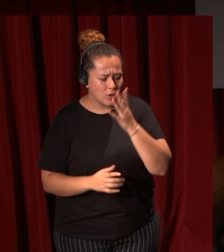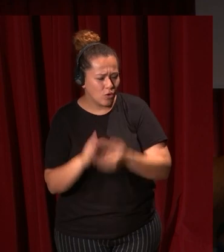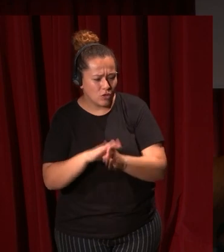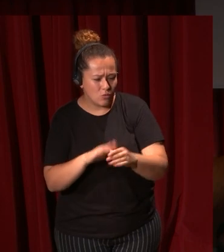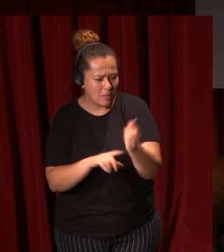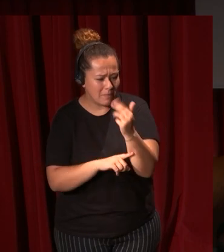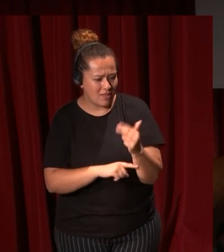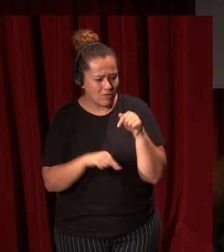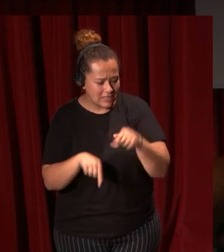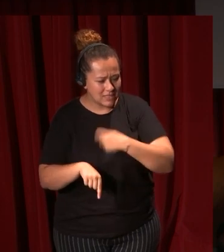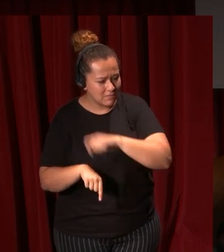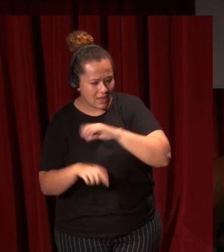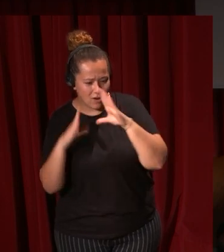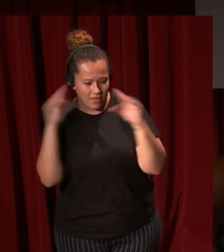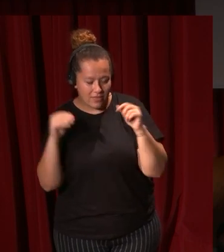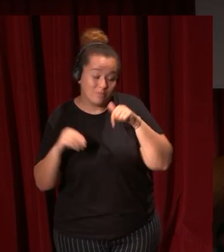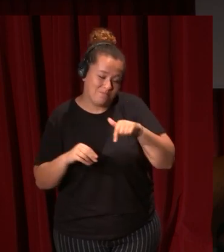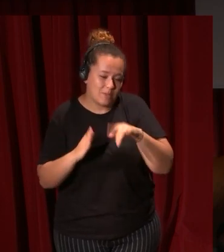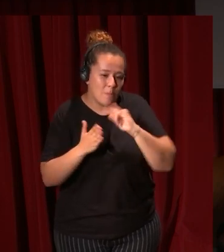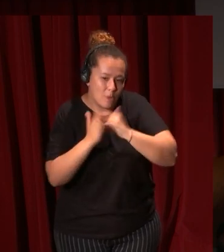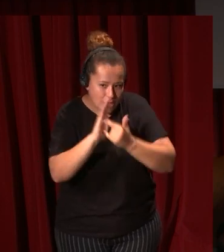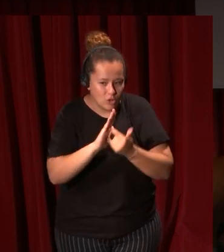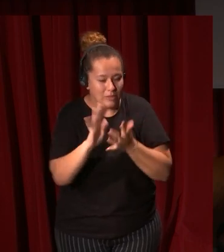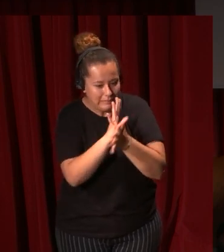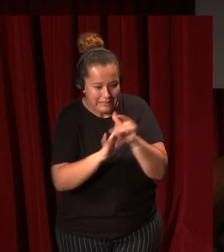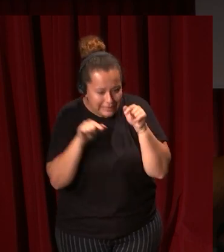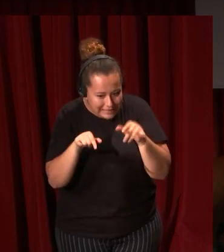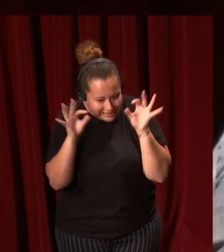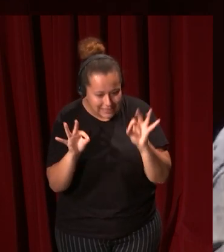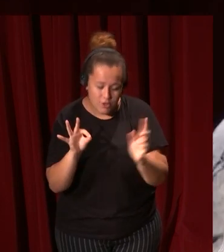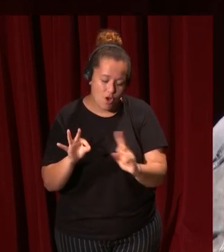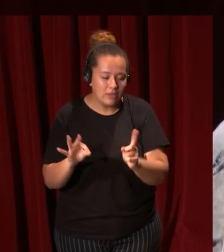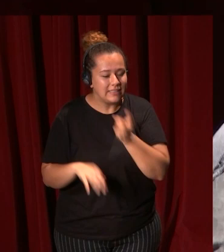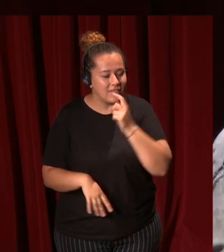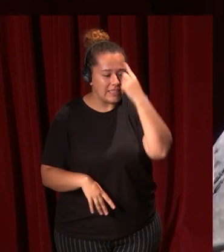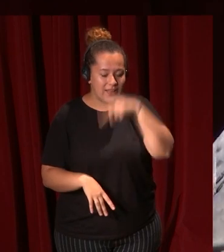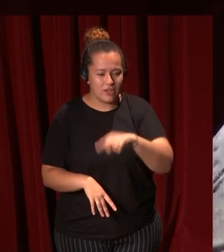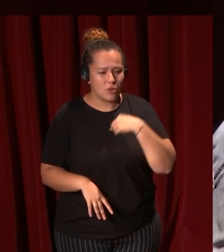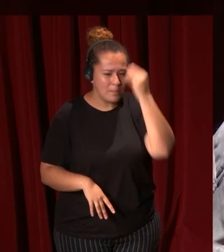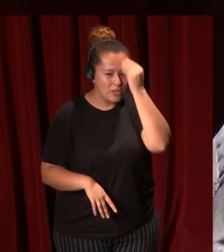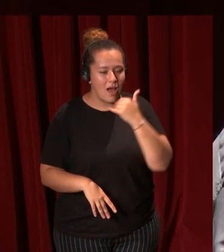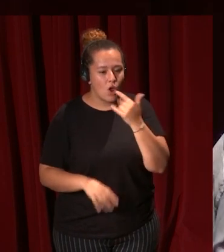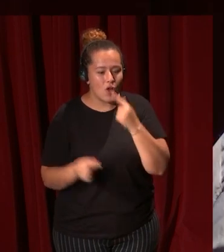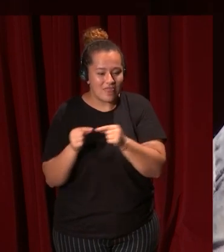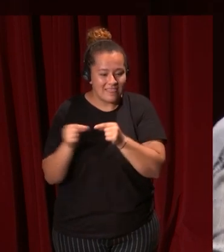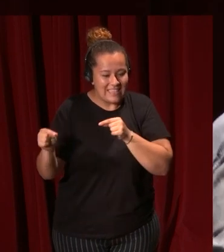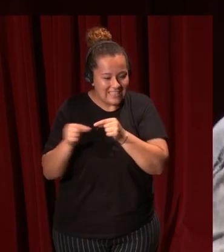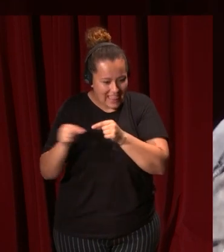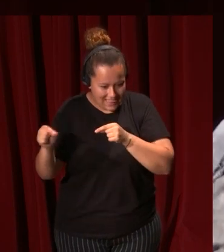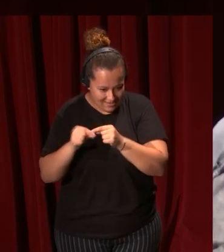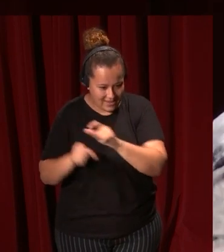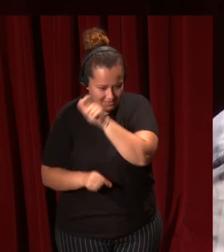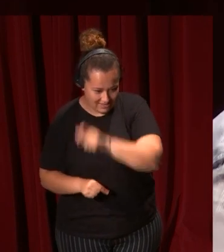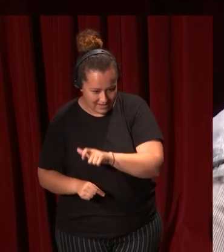insisto en que no estamos tanto en eso en este proyecto es difícil de saber yo creo que tiene algo que ver con distancia de Italia igual que Italia